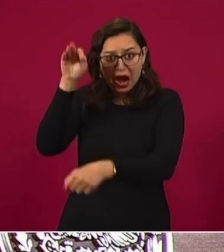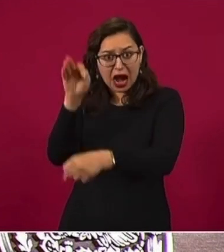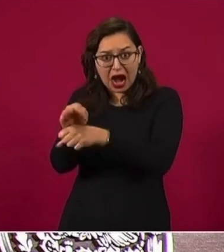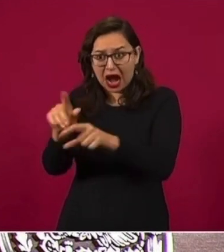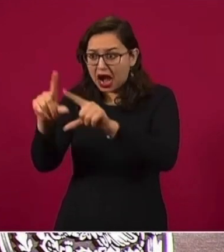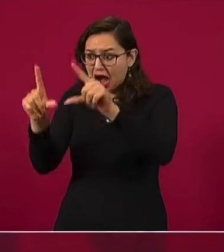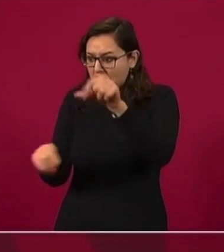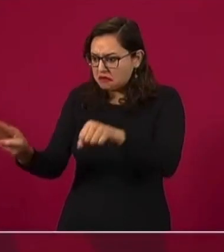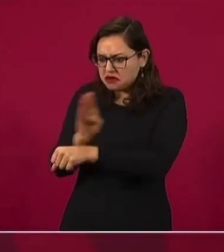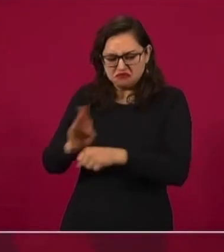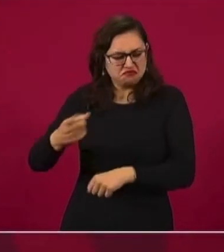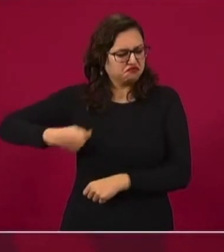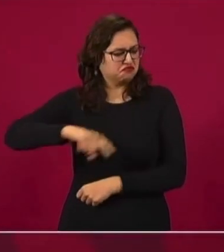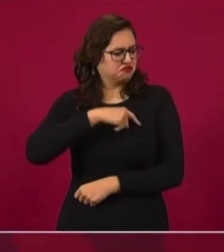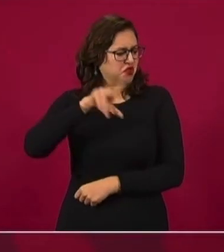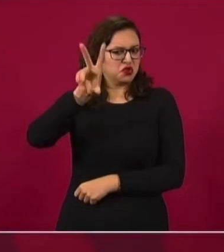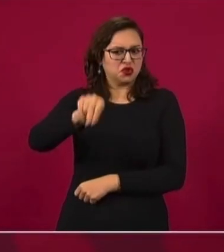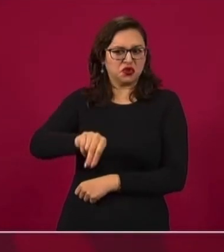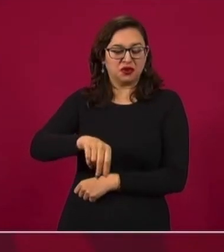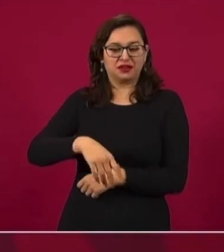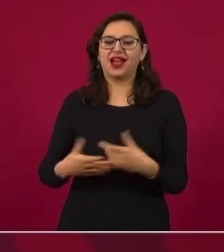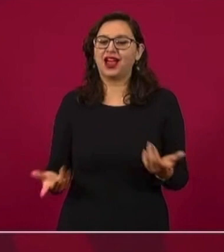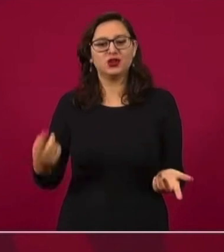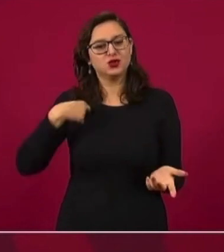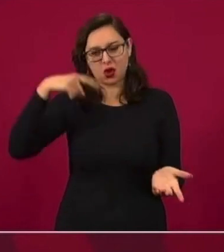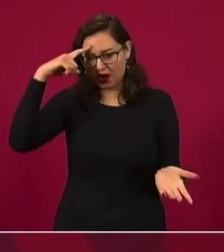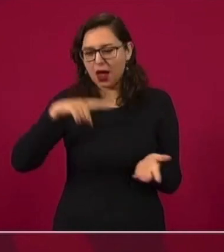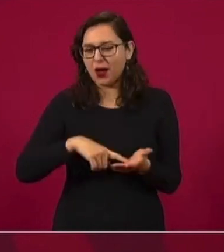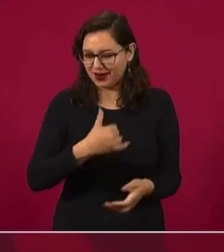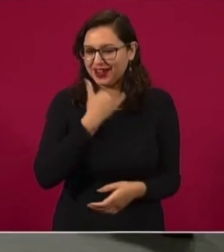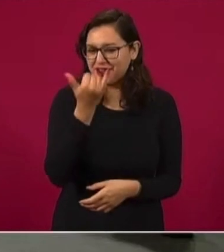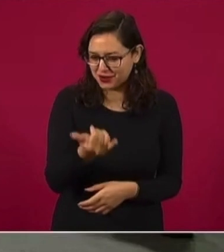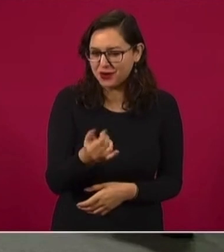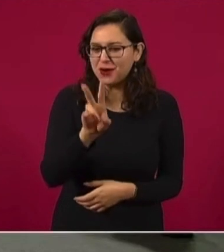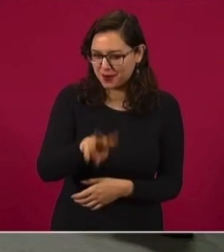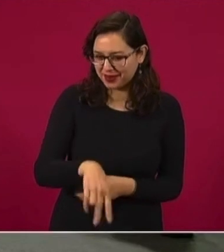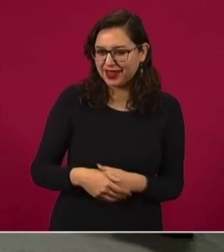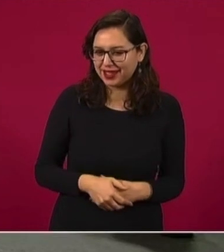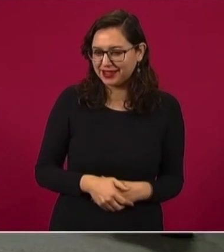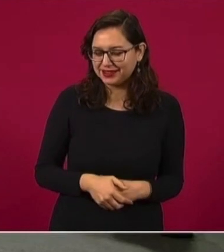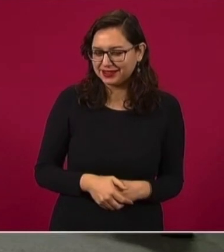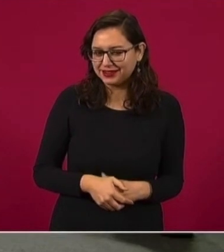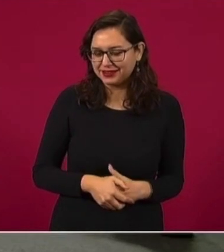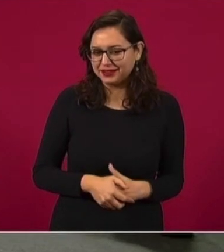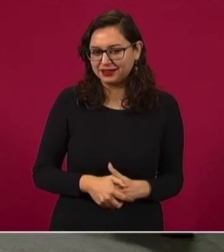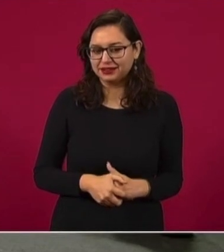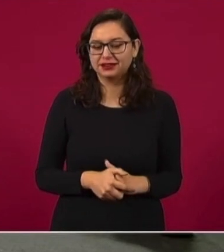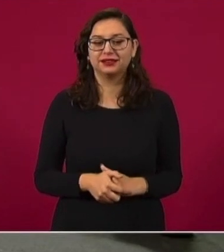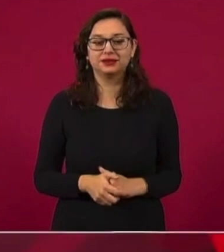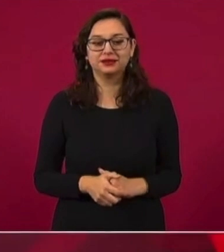a México. Se equivocó, ¿verdad? Es la reforma eléctrica,